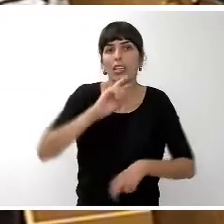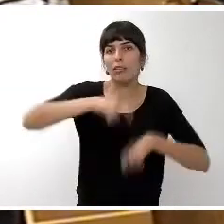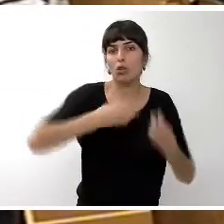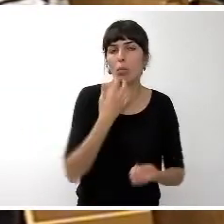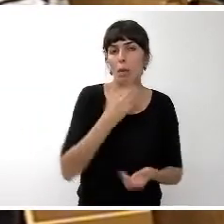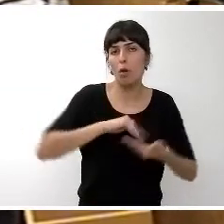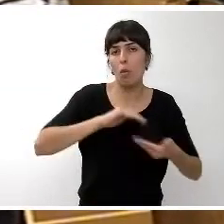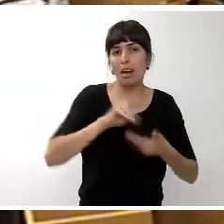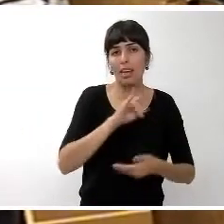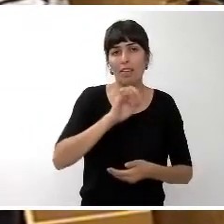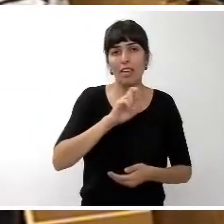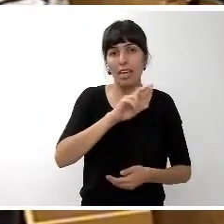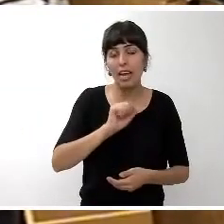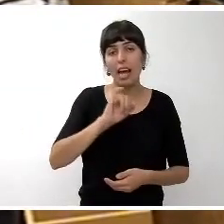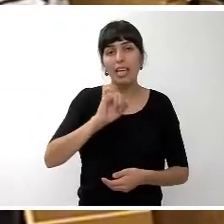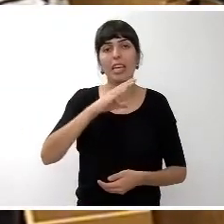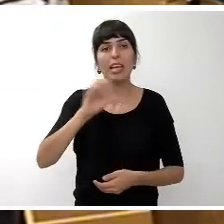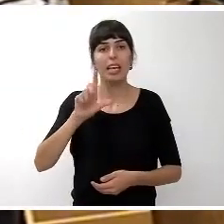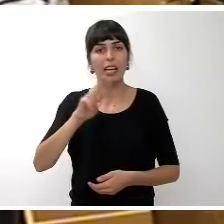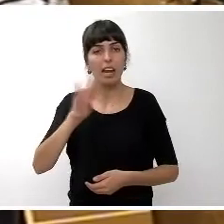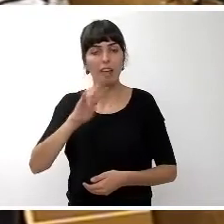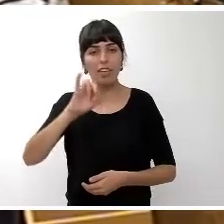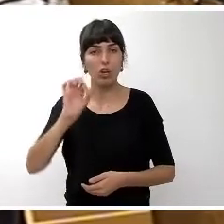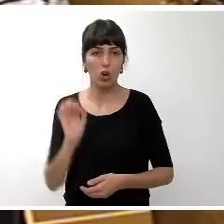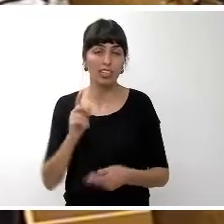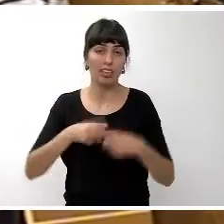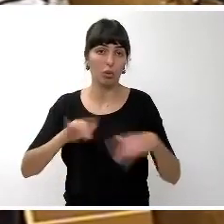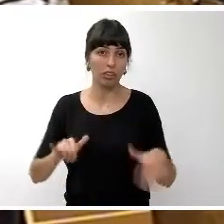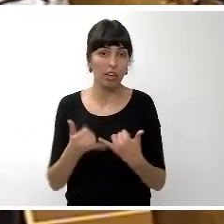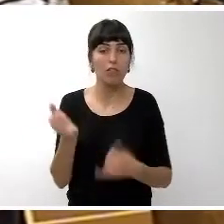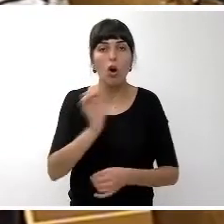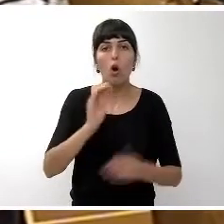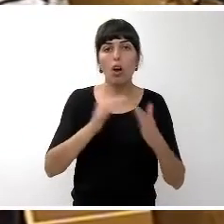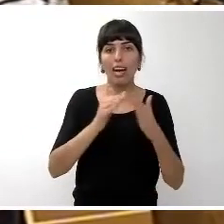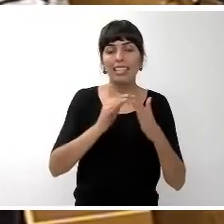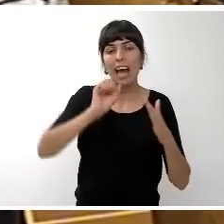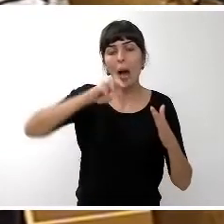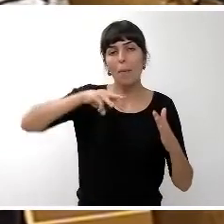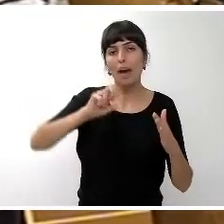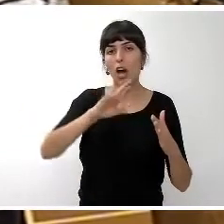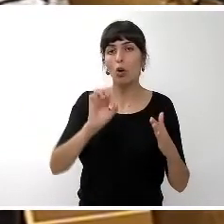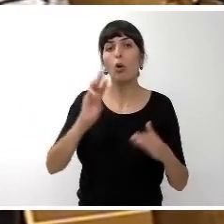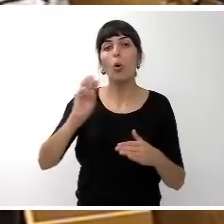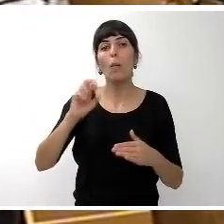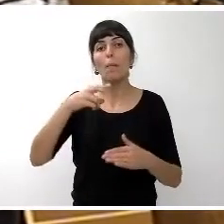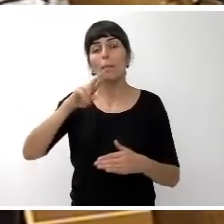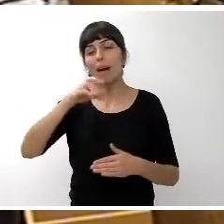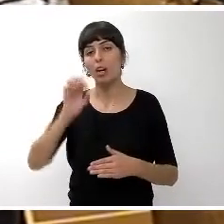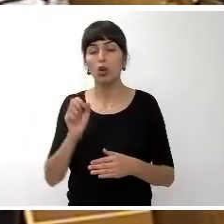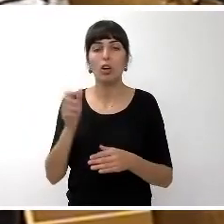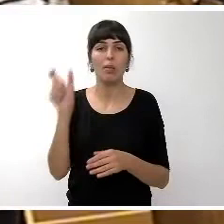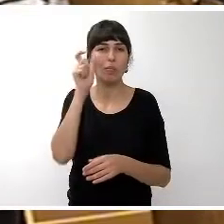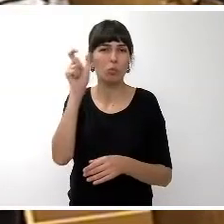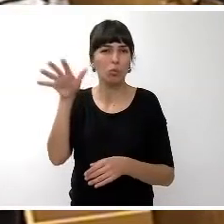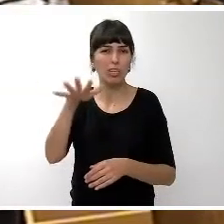Viericlavijo en Santa Cruz de Tenerife o la rehabilitación de la casa Amaro Pargo en el municipio del Rosario